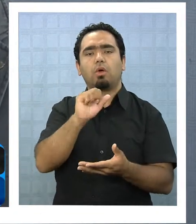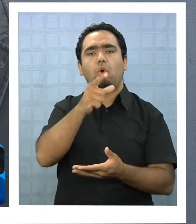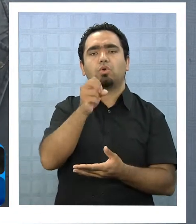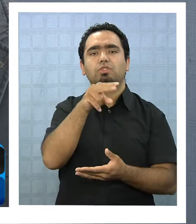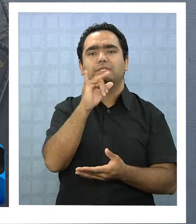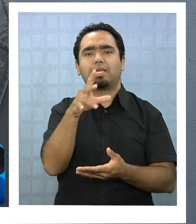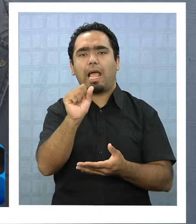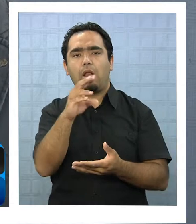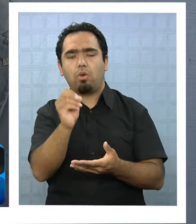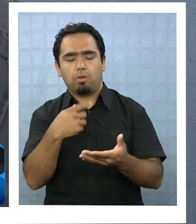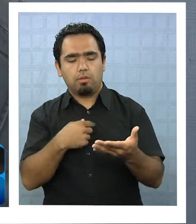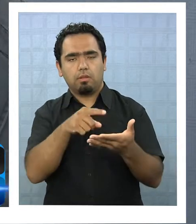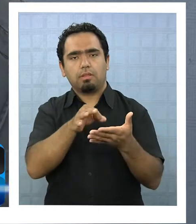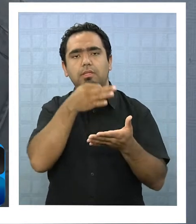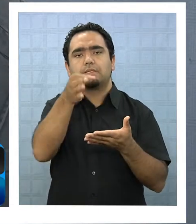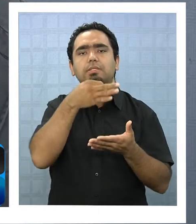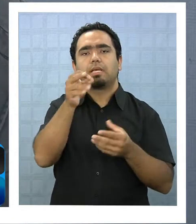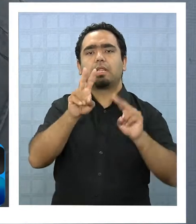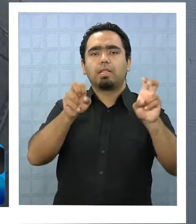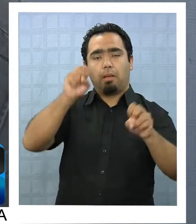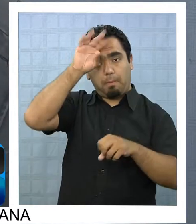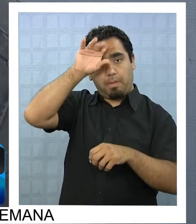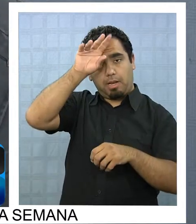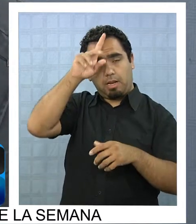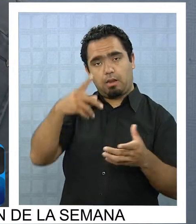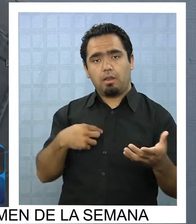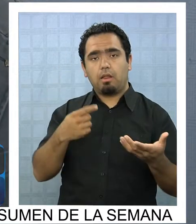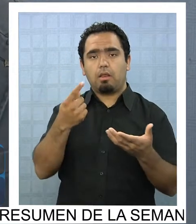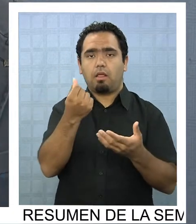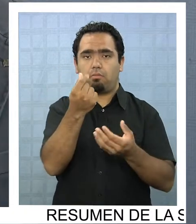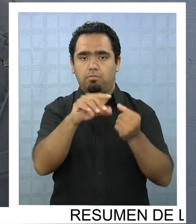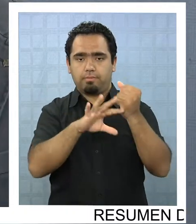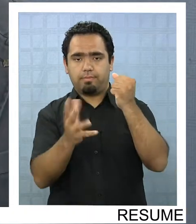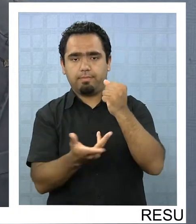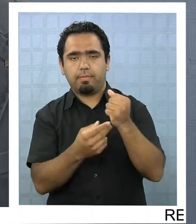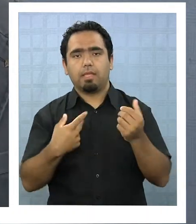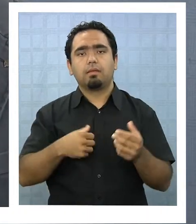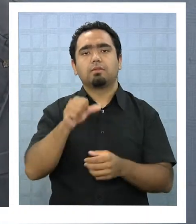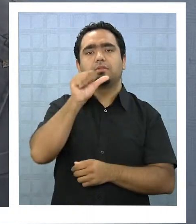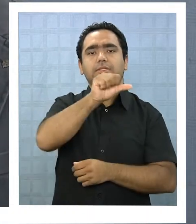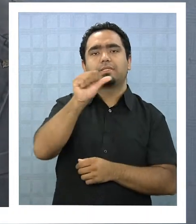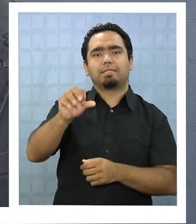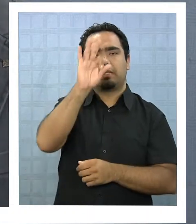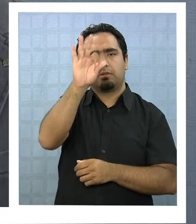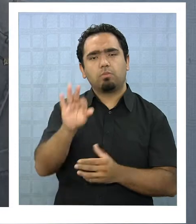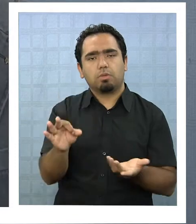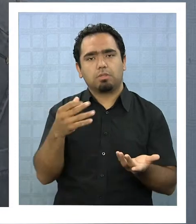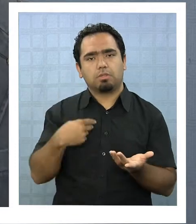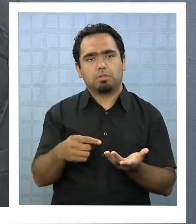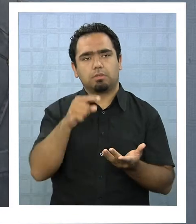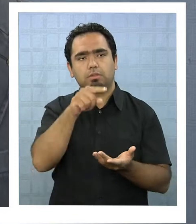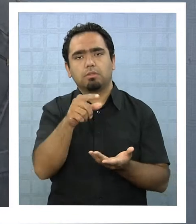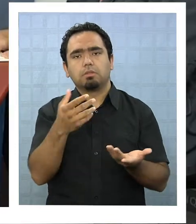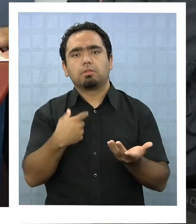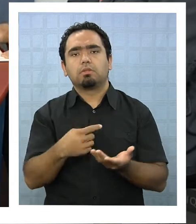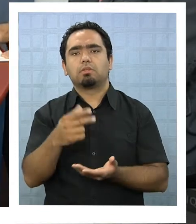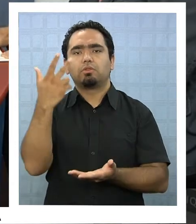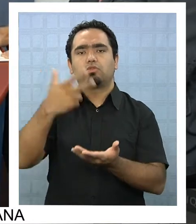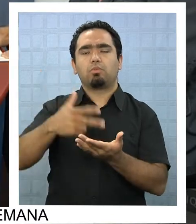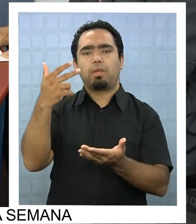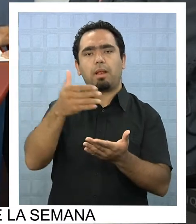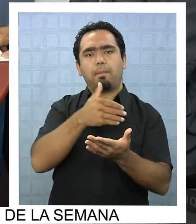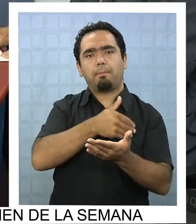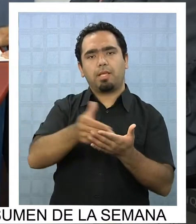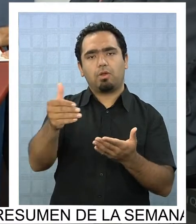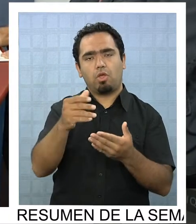de un estudio que dice que la rentabilidad de la minería entre el año 2004 y 2010 fue de un 66% o sea se están llevando 8 mil millones